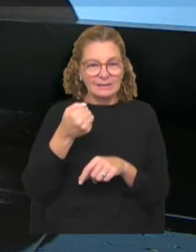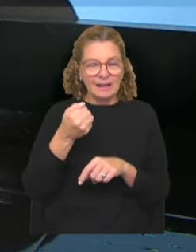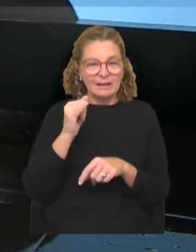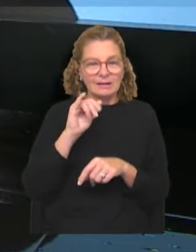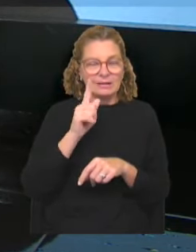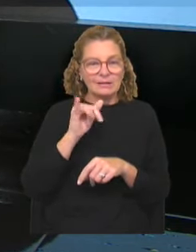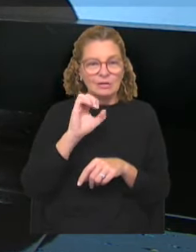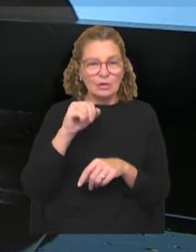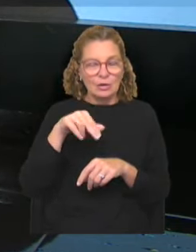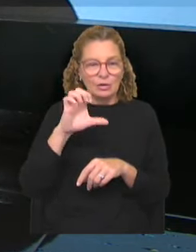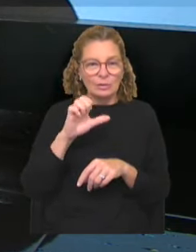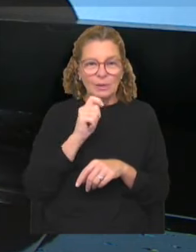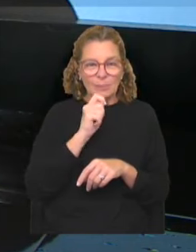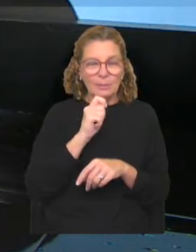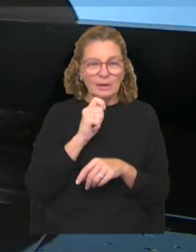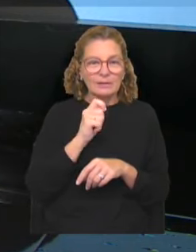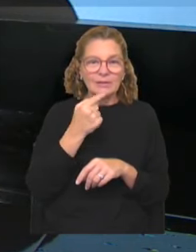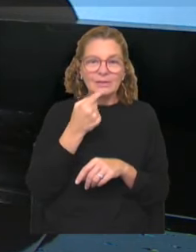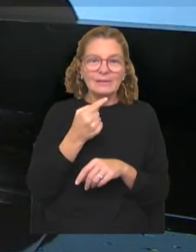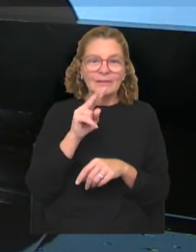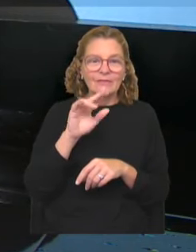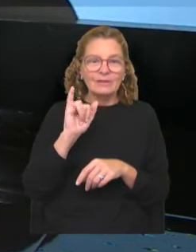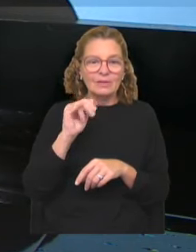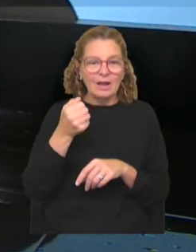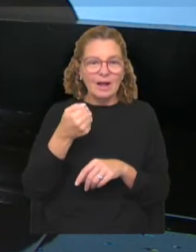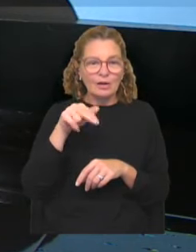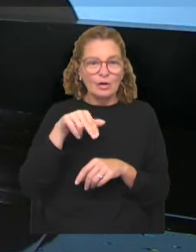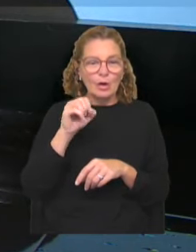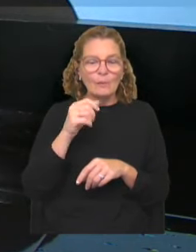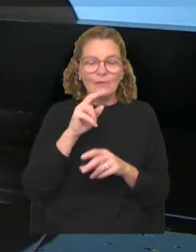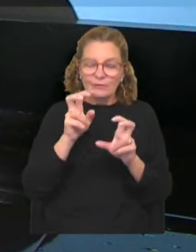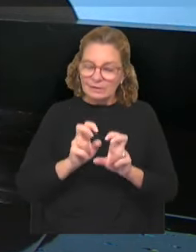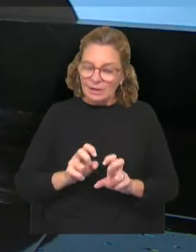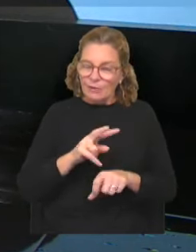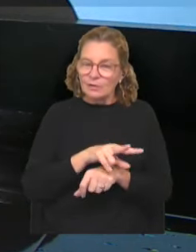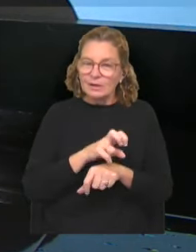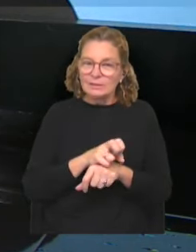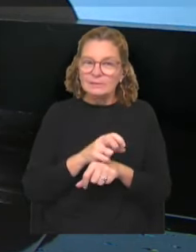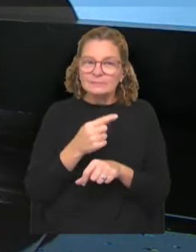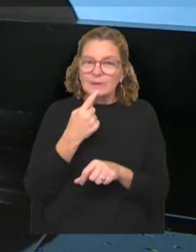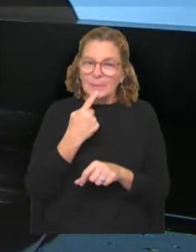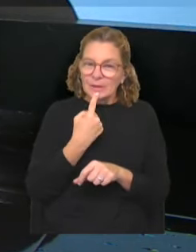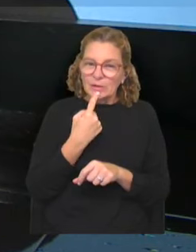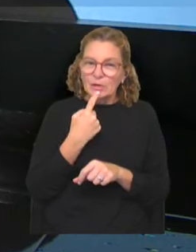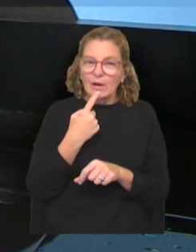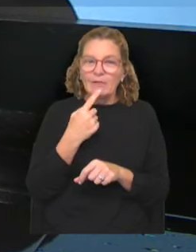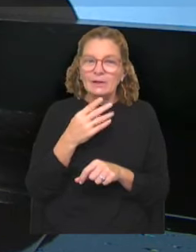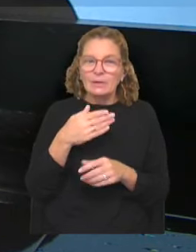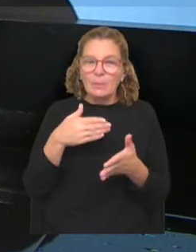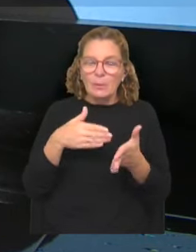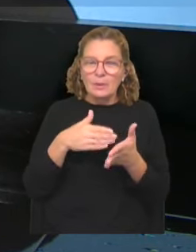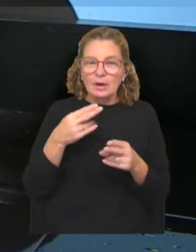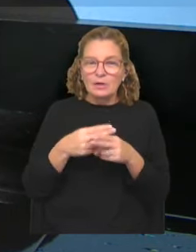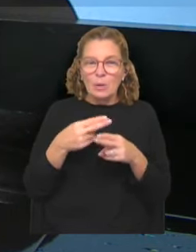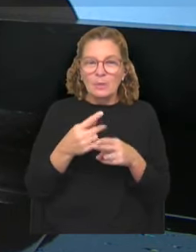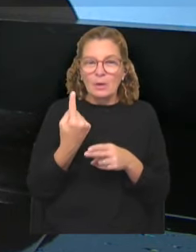publicación del periodista Gabriel Pereira, se divulgó que Viviano está siendo investigado por fiscalía tras presuntamente haber intentado averiguar el